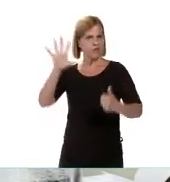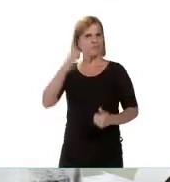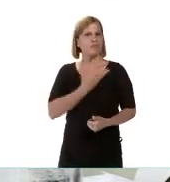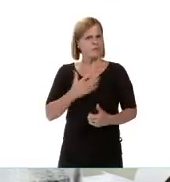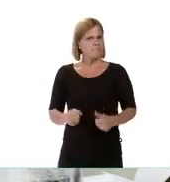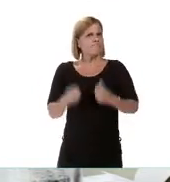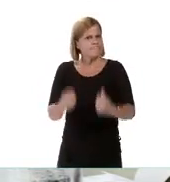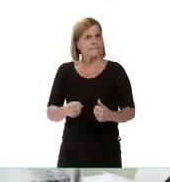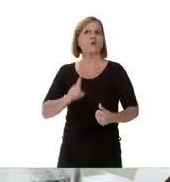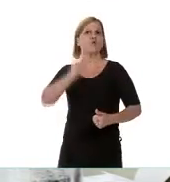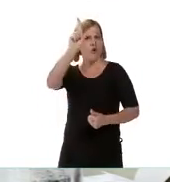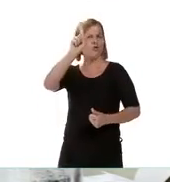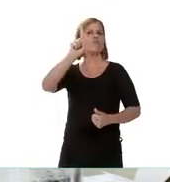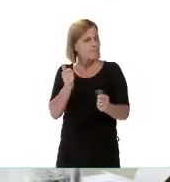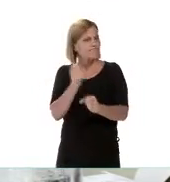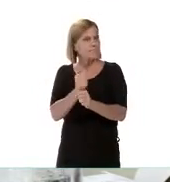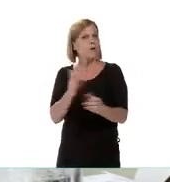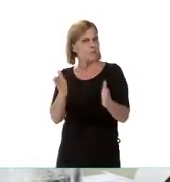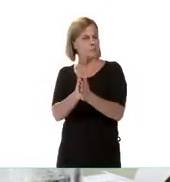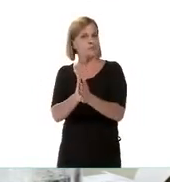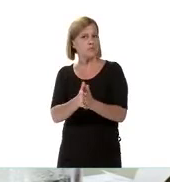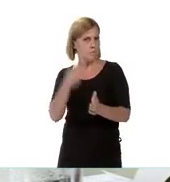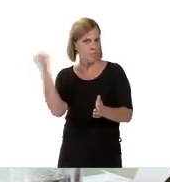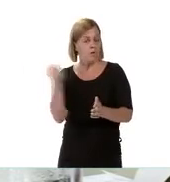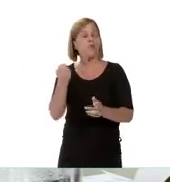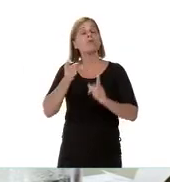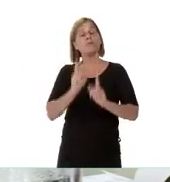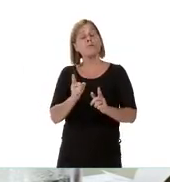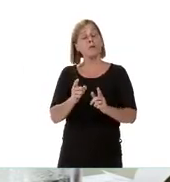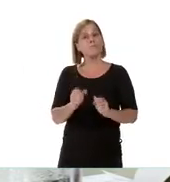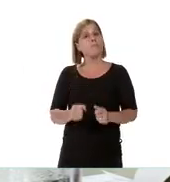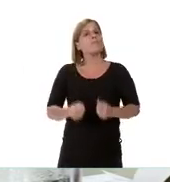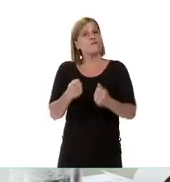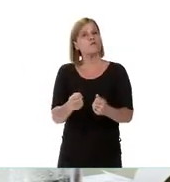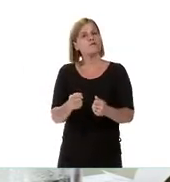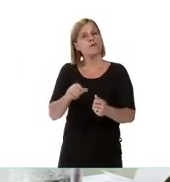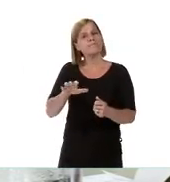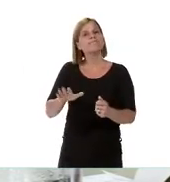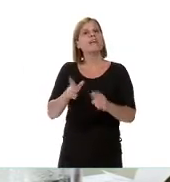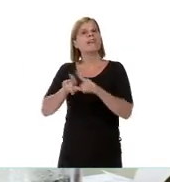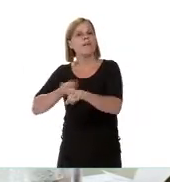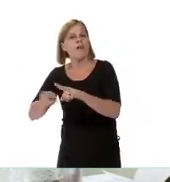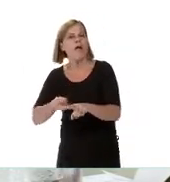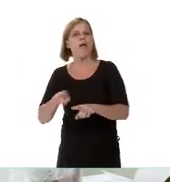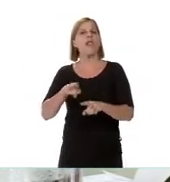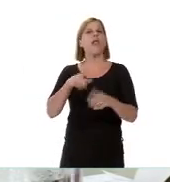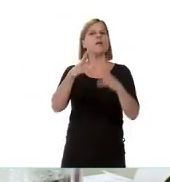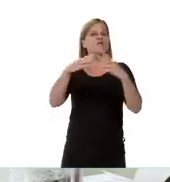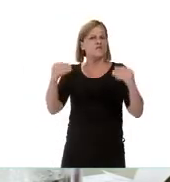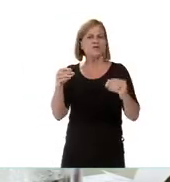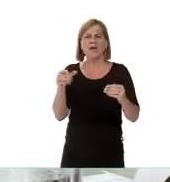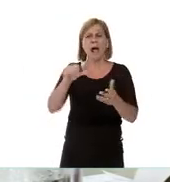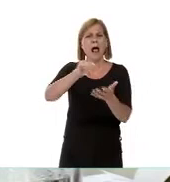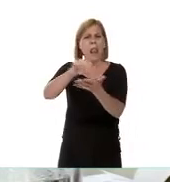empezando desde el norte por Reconquista, que bien se ha avanzado y mucho en el área de Rafael, Asunchales, generando